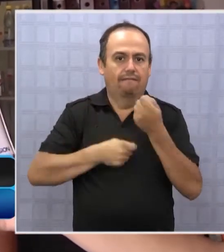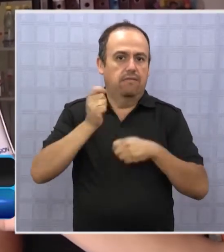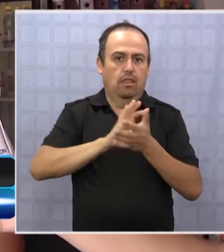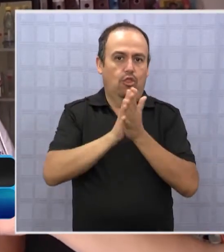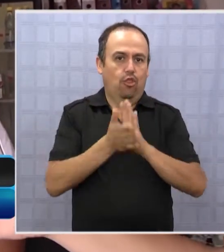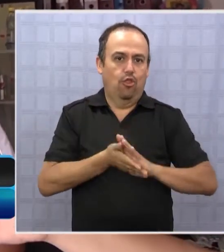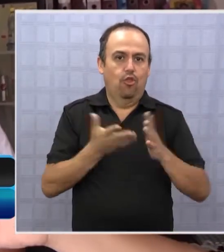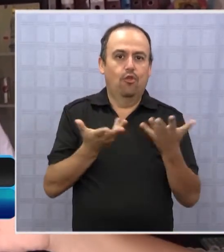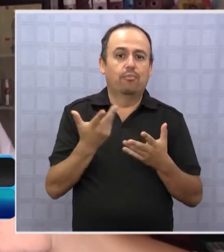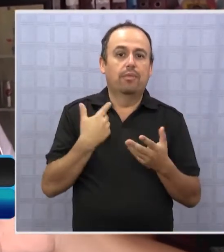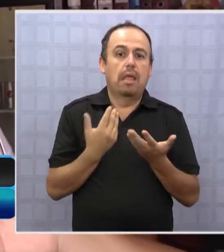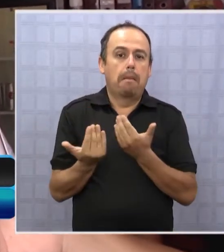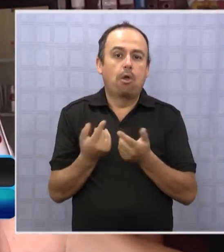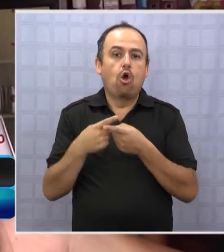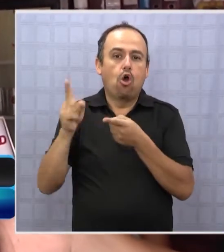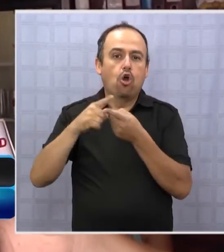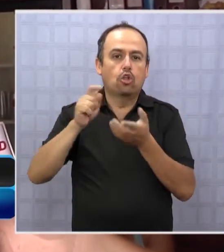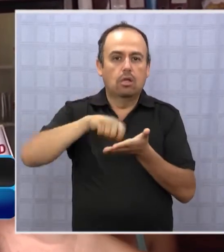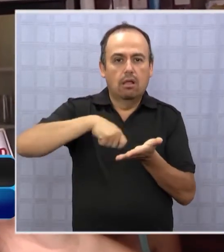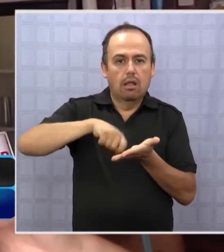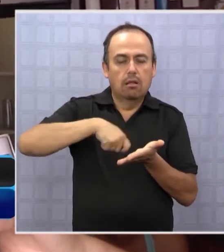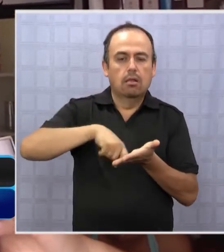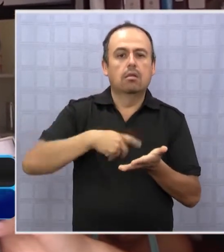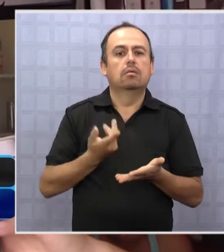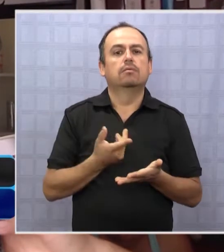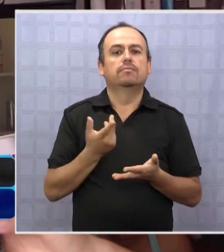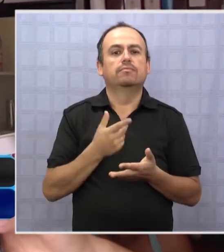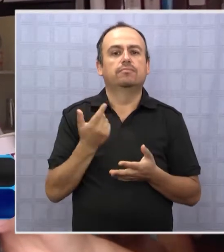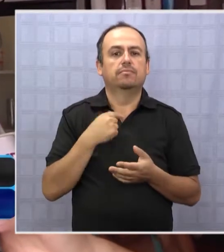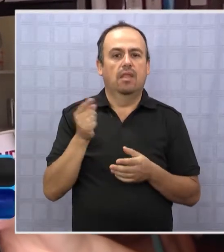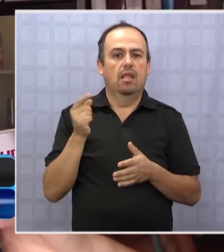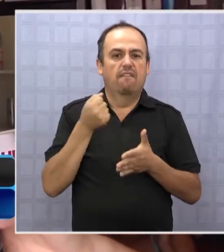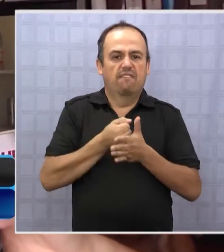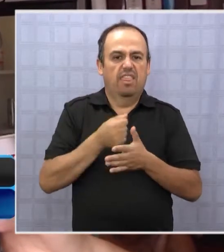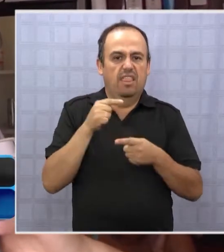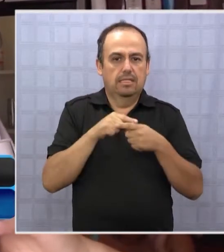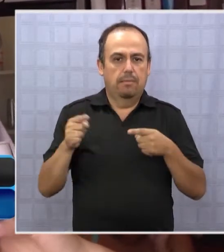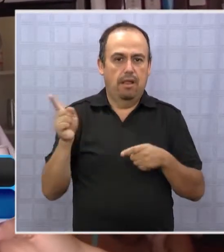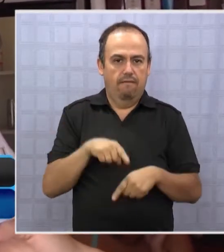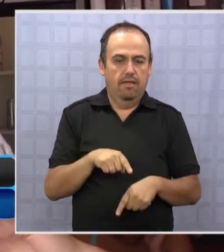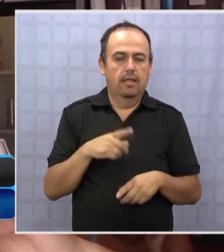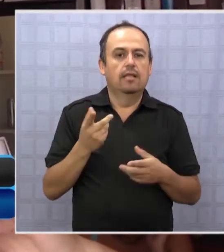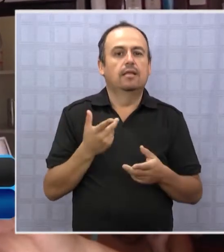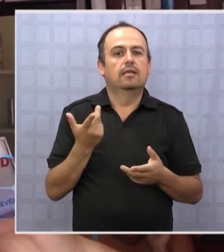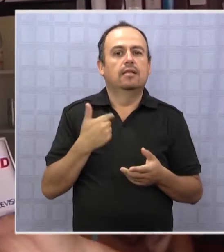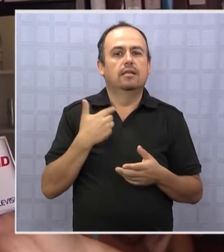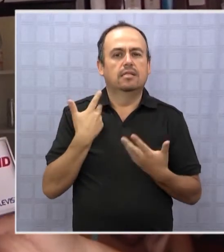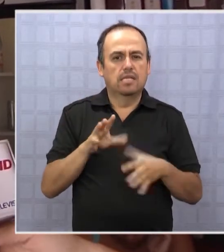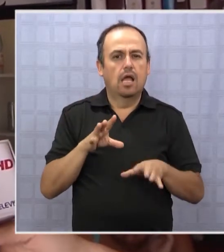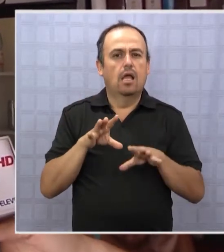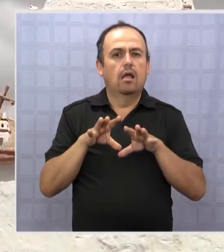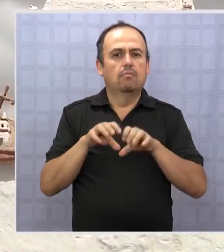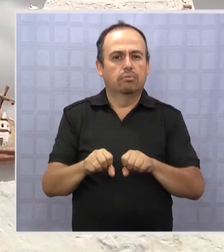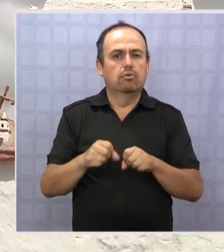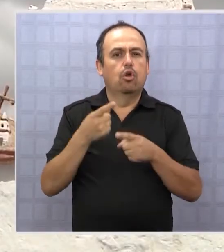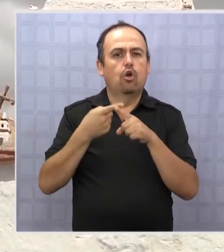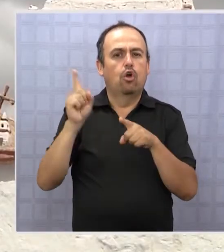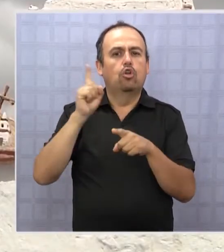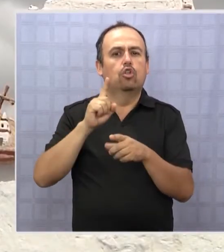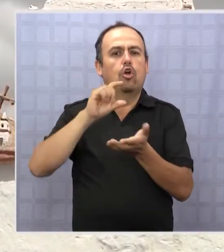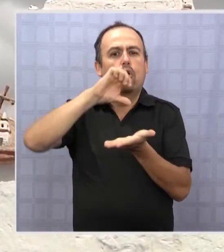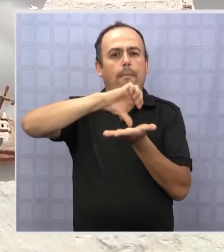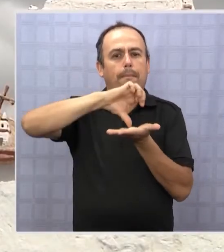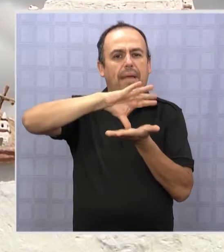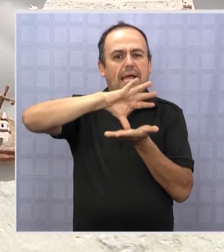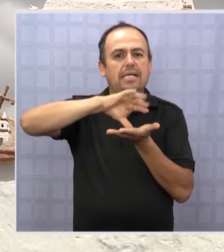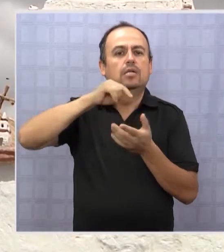mitad. Estamos esperando otras inscripciones, que es gente que hizo reservas y va a volver este fin de semana. Y a la vez hemos recibido reservas de gente del resto del